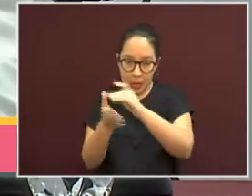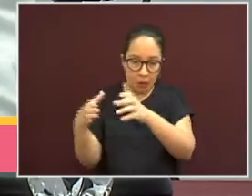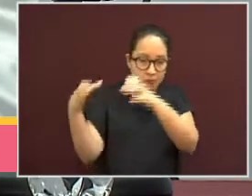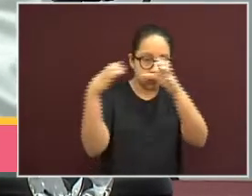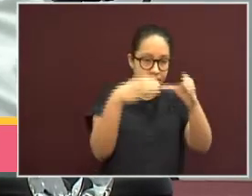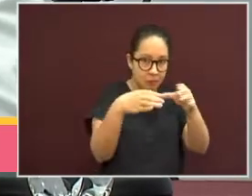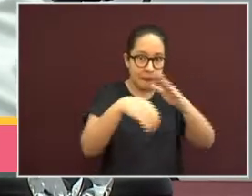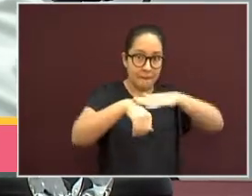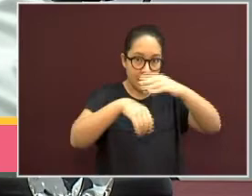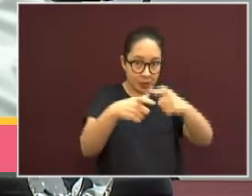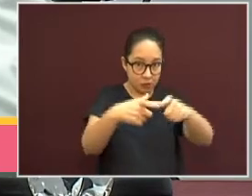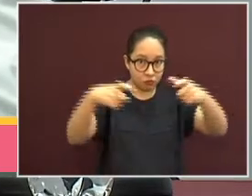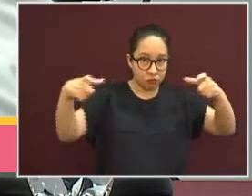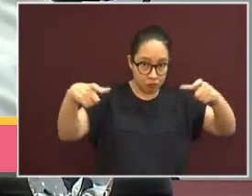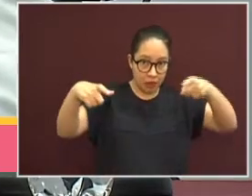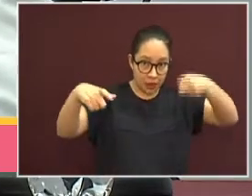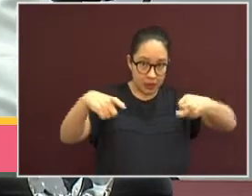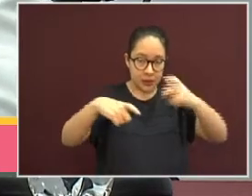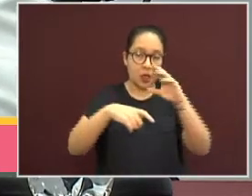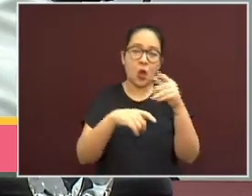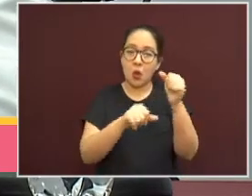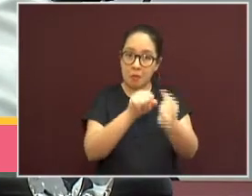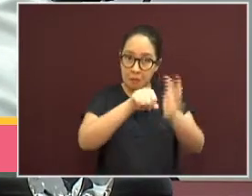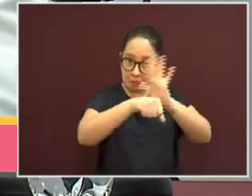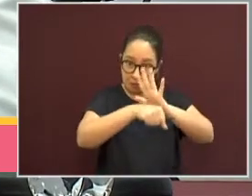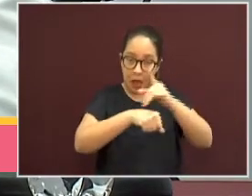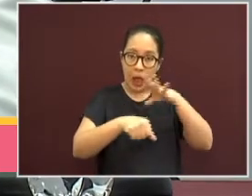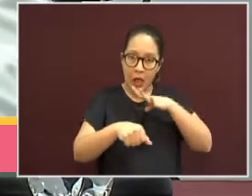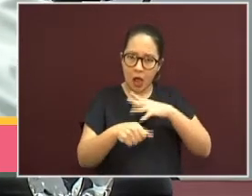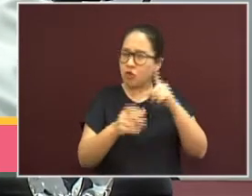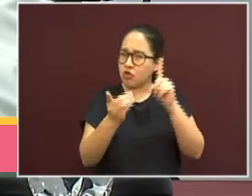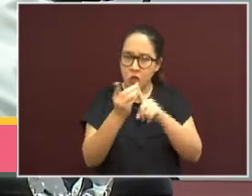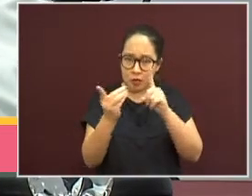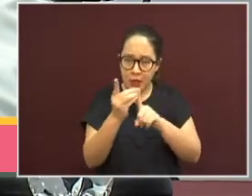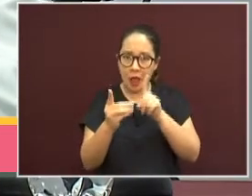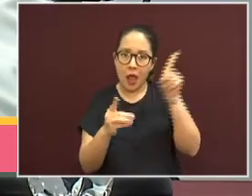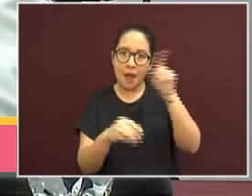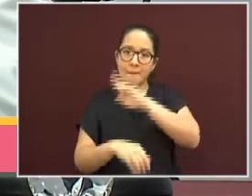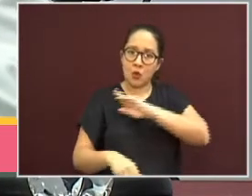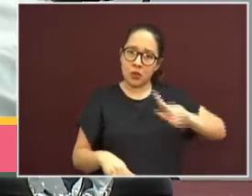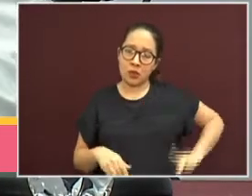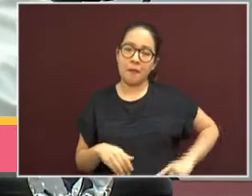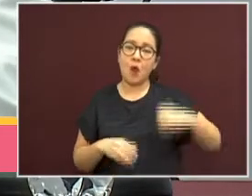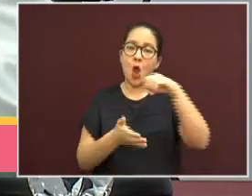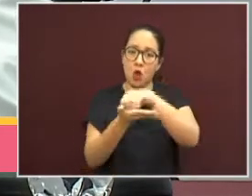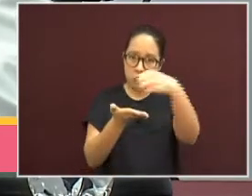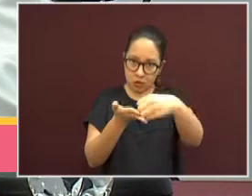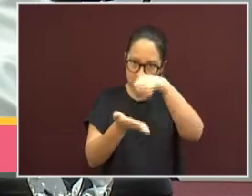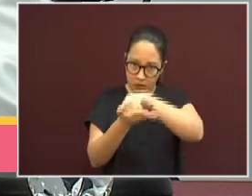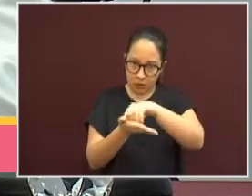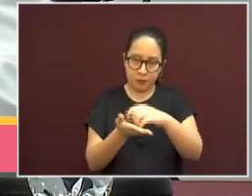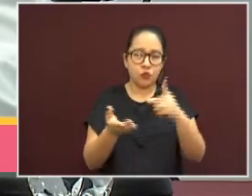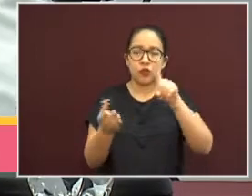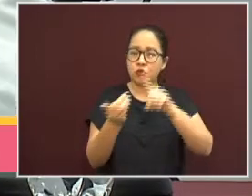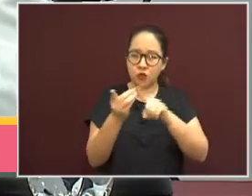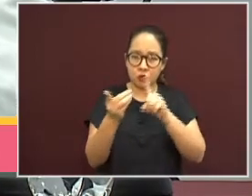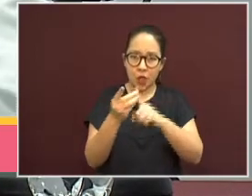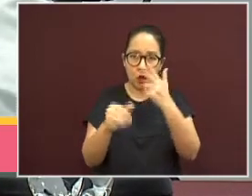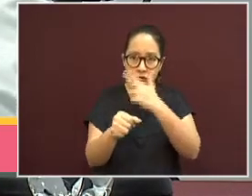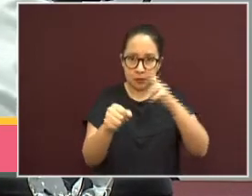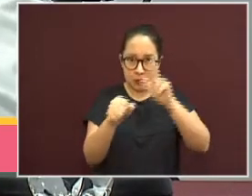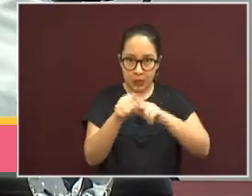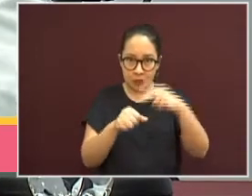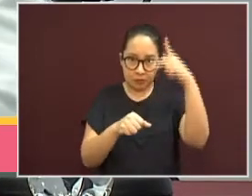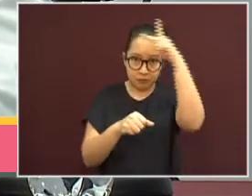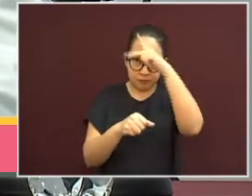CAME C-19 en Orizaba, en la sede del hospital de salud mental. Asimismo,